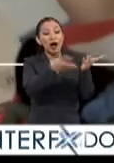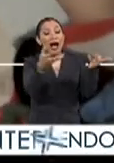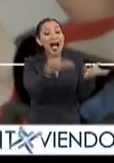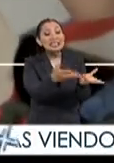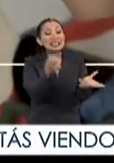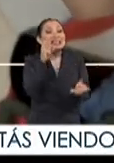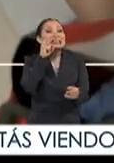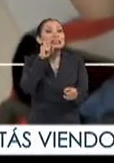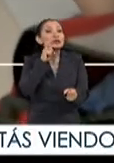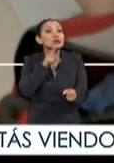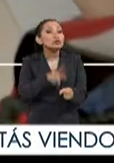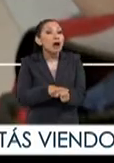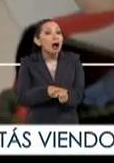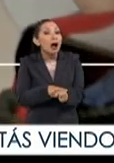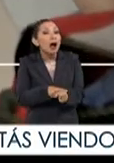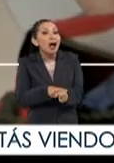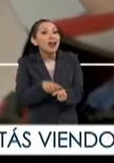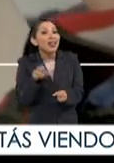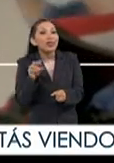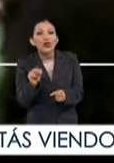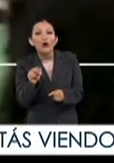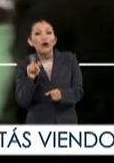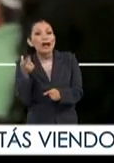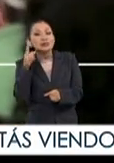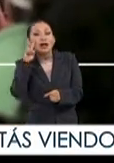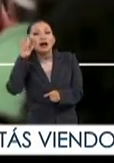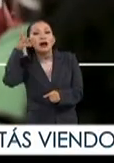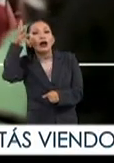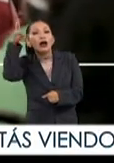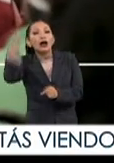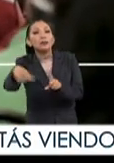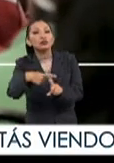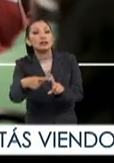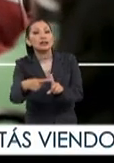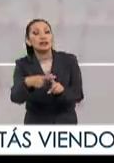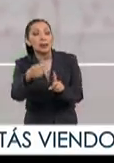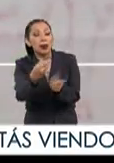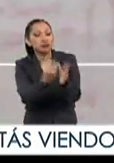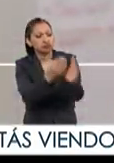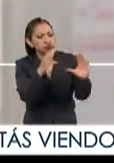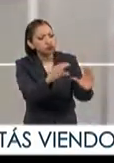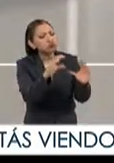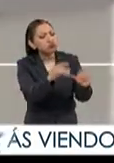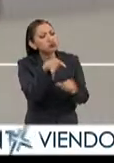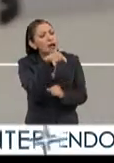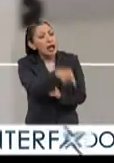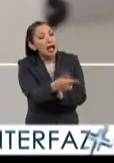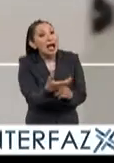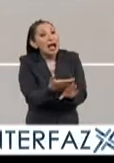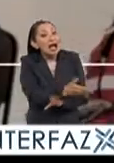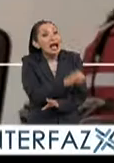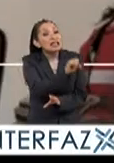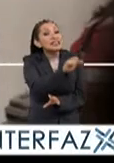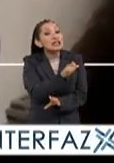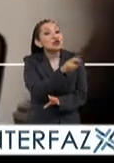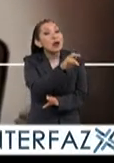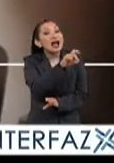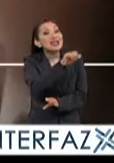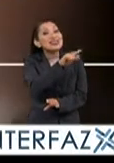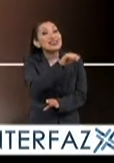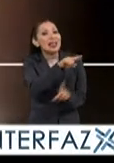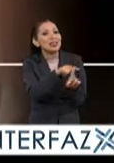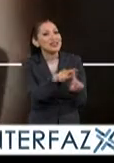de lo sexual y no se consideran las consecuencias positivas del ejercicio de la sexualidad